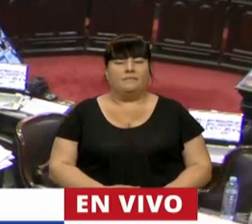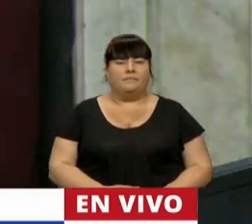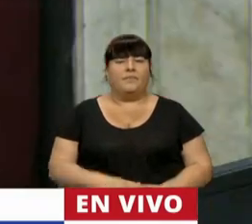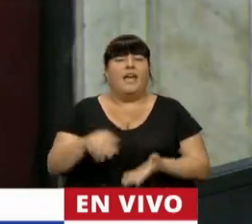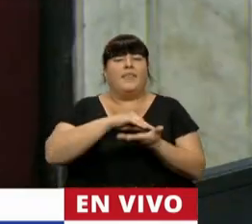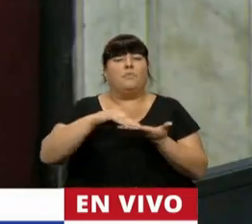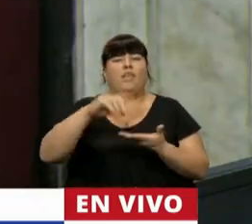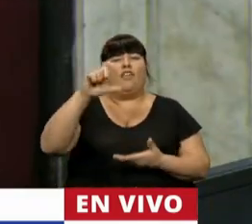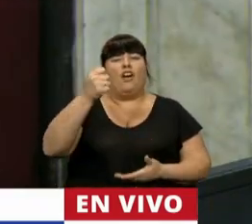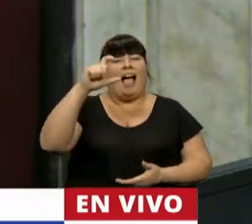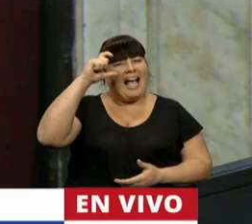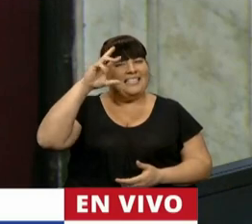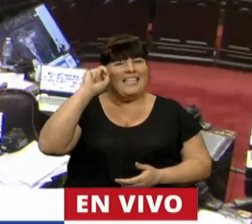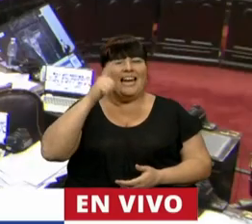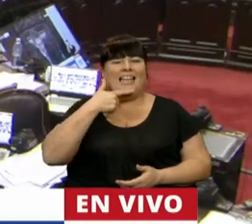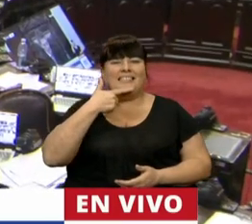Diputado Cáceres. Señor presidente,